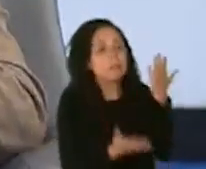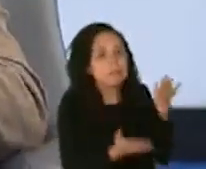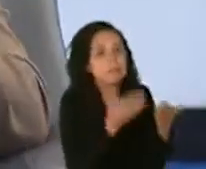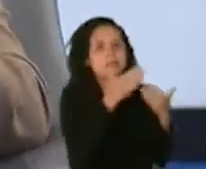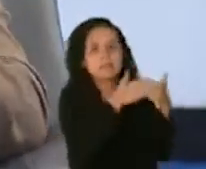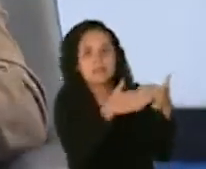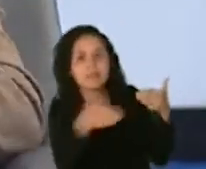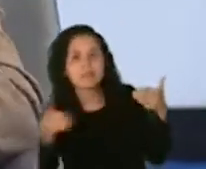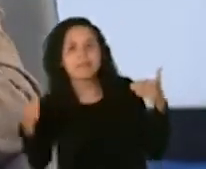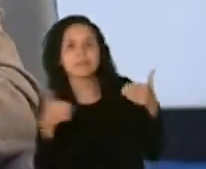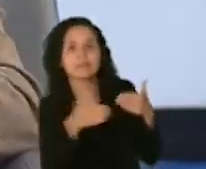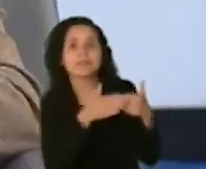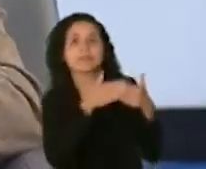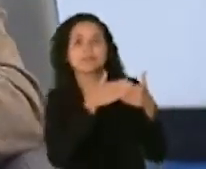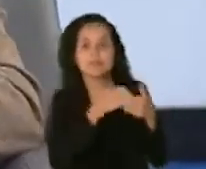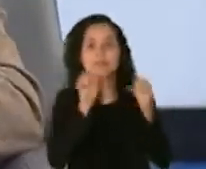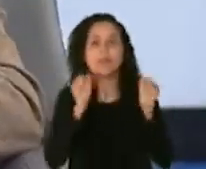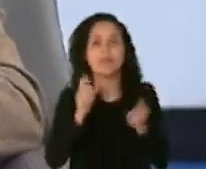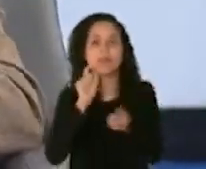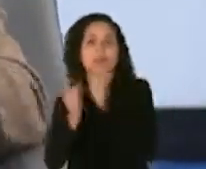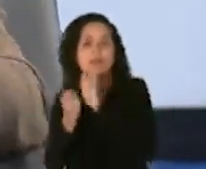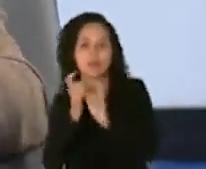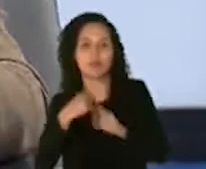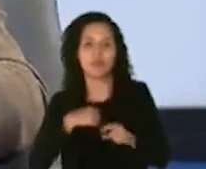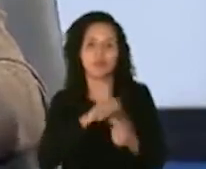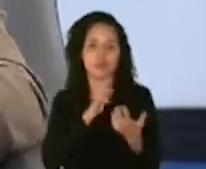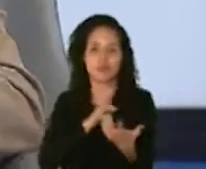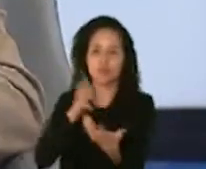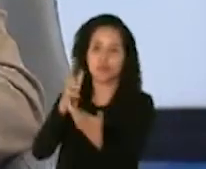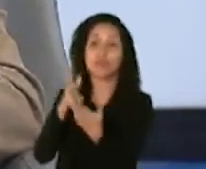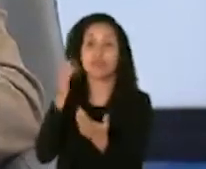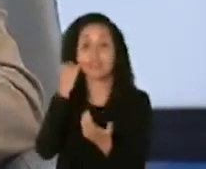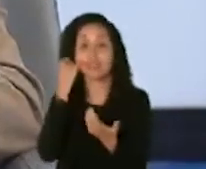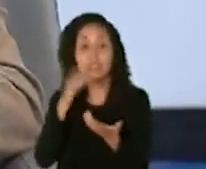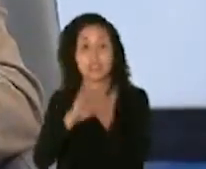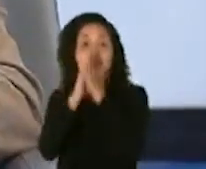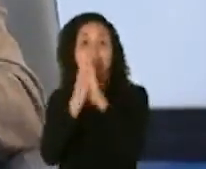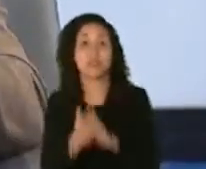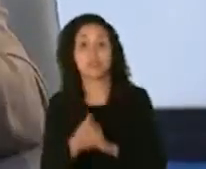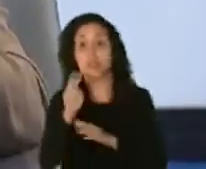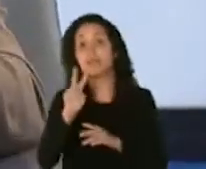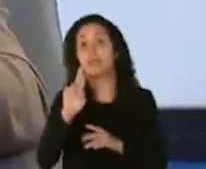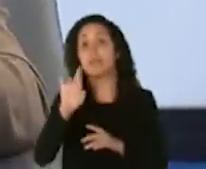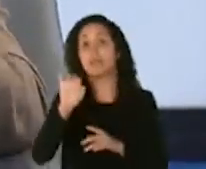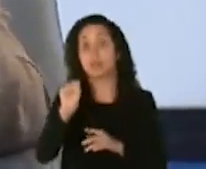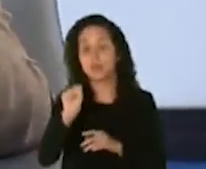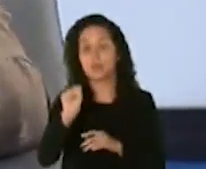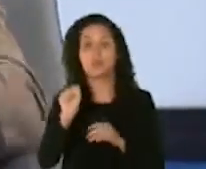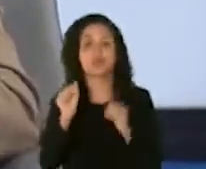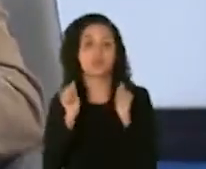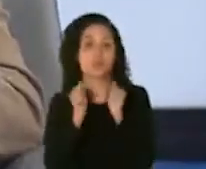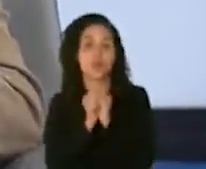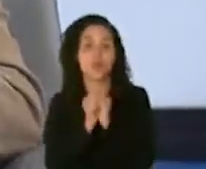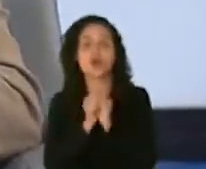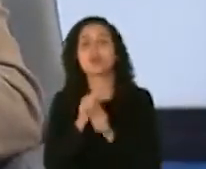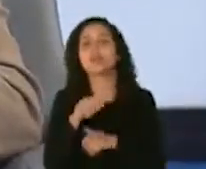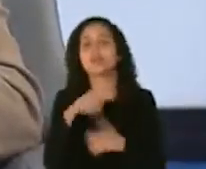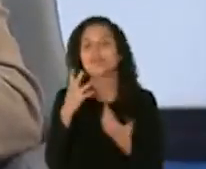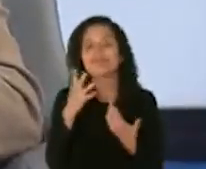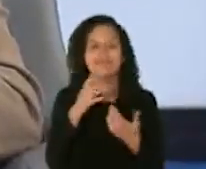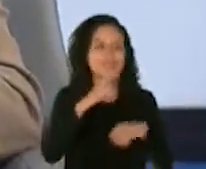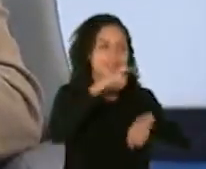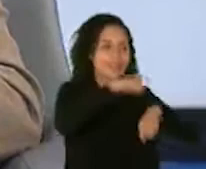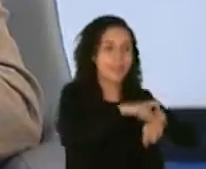tiempo y que necesitemos ajustar esa plataforma para si esto se convierte en un virus de temporada seasonal como llamamos